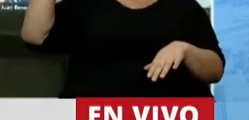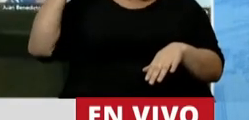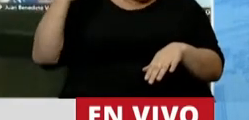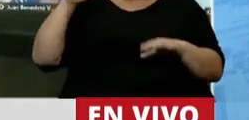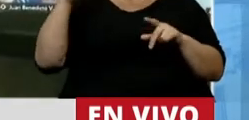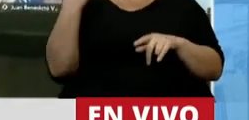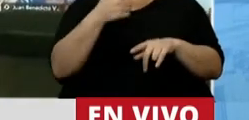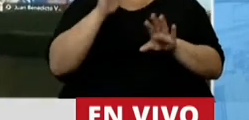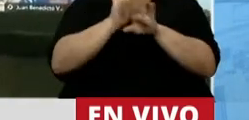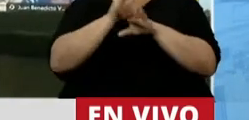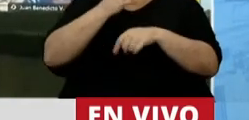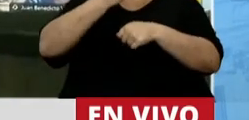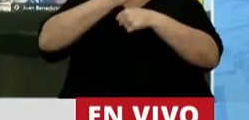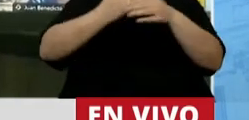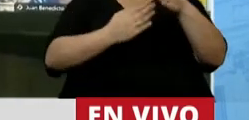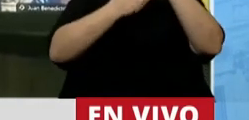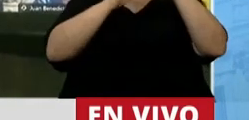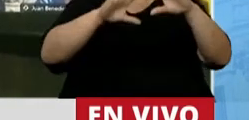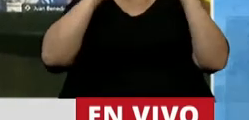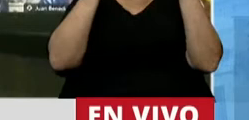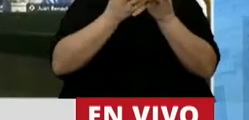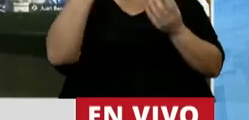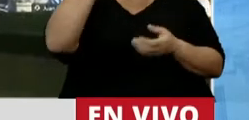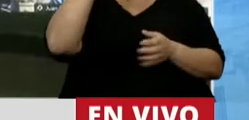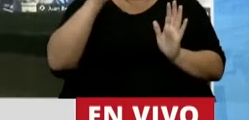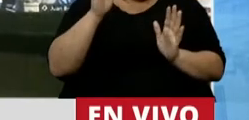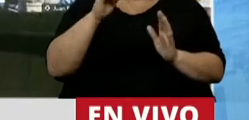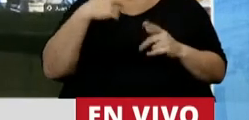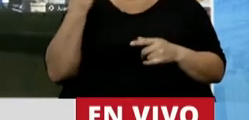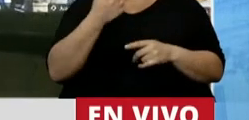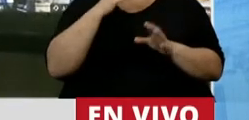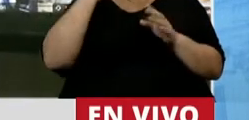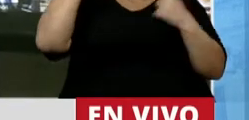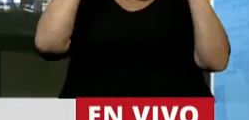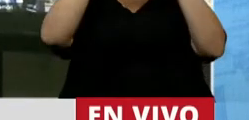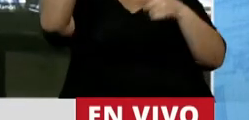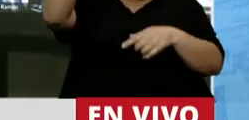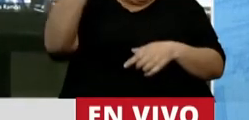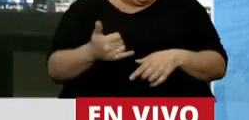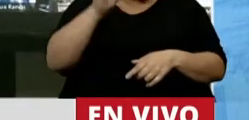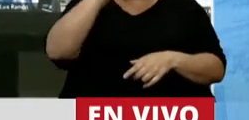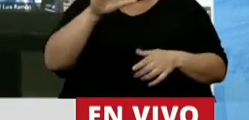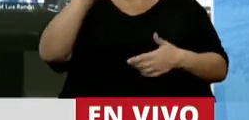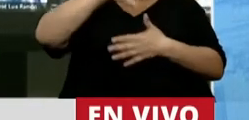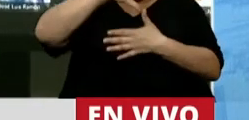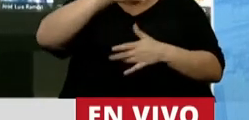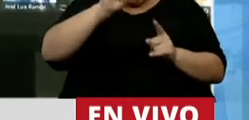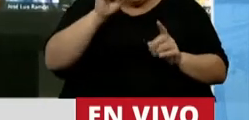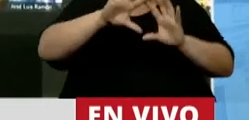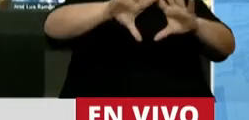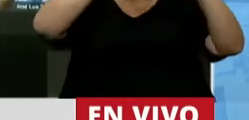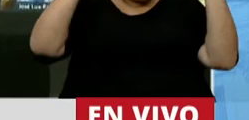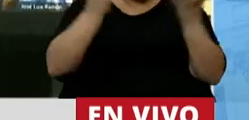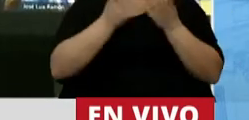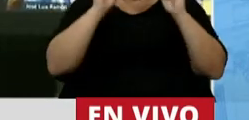estábamos entre las primeras potencias del mundo y éramos un faro, no solo en América, sino en todo